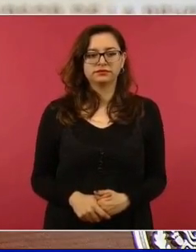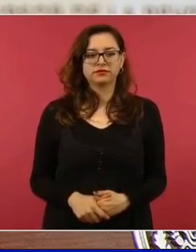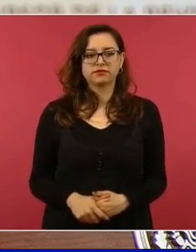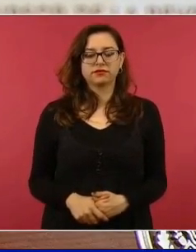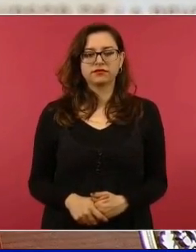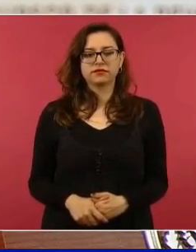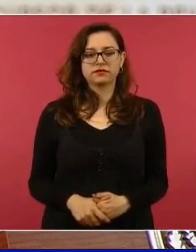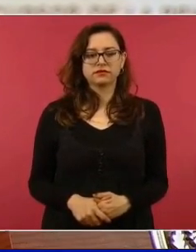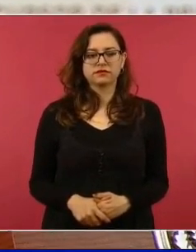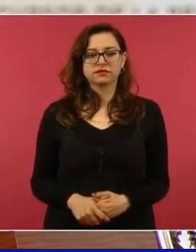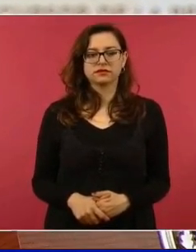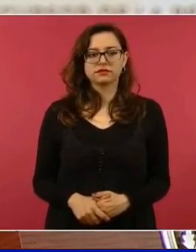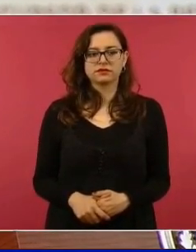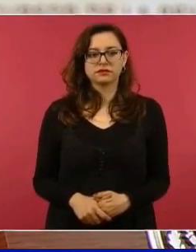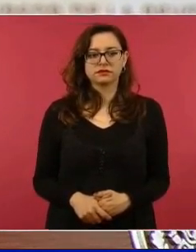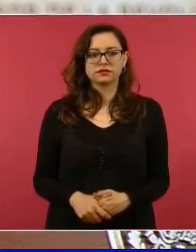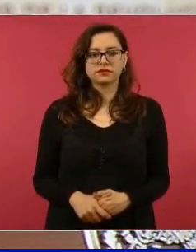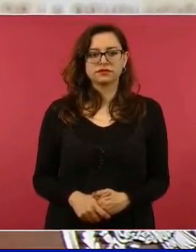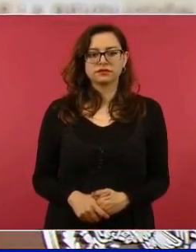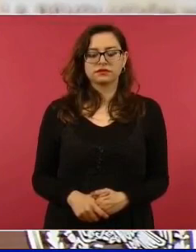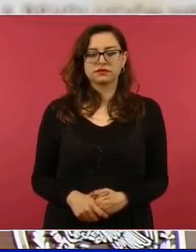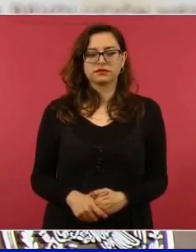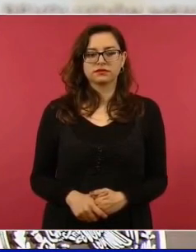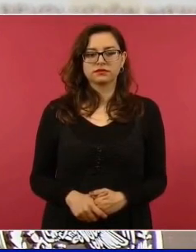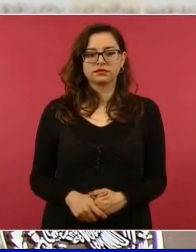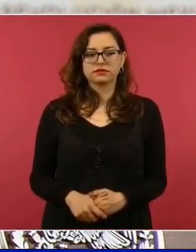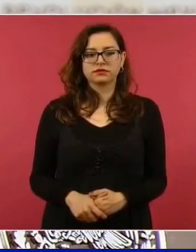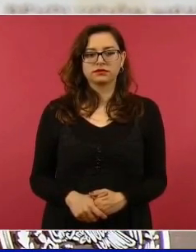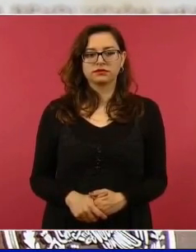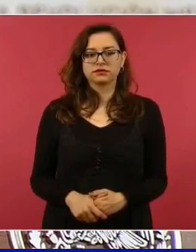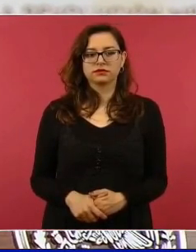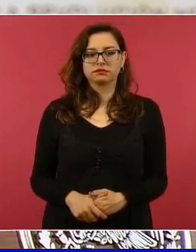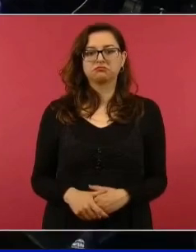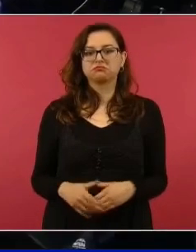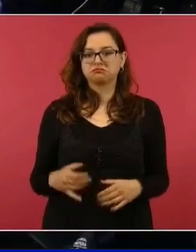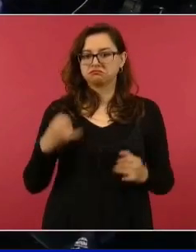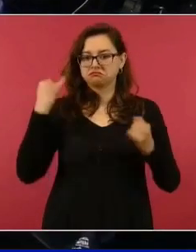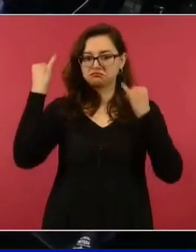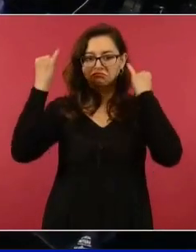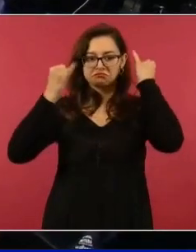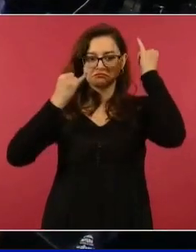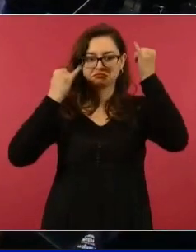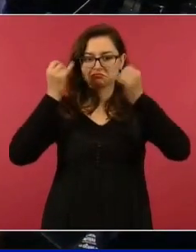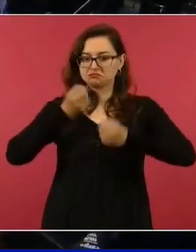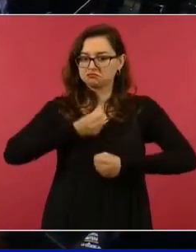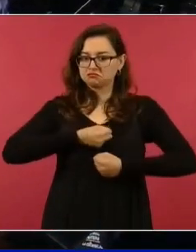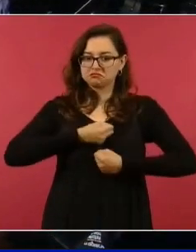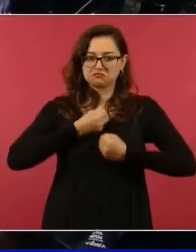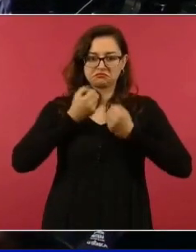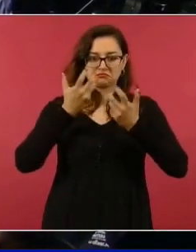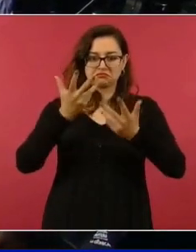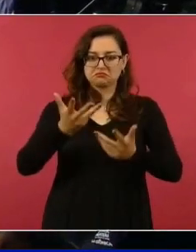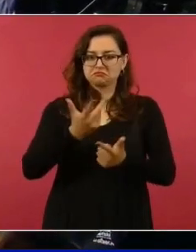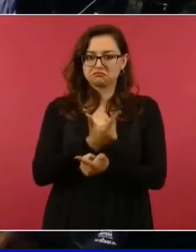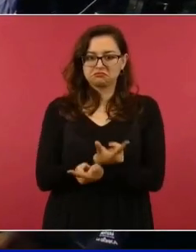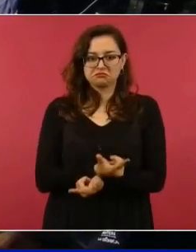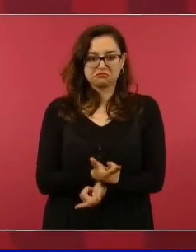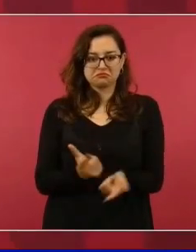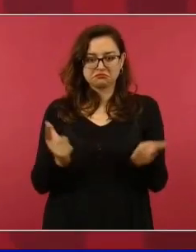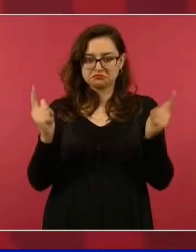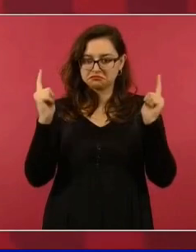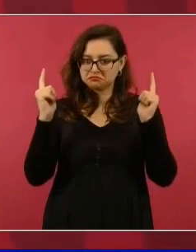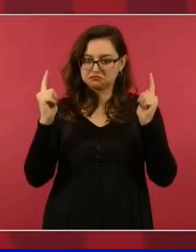libre manifestación de las ideas y libre